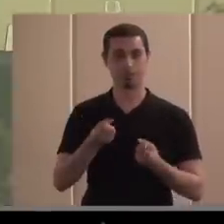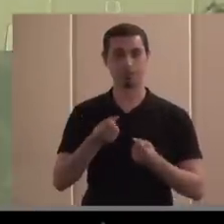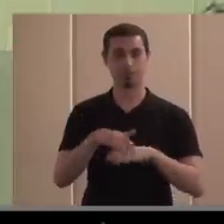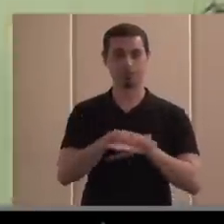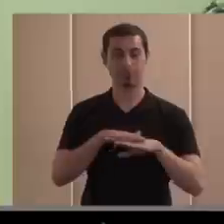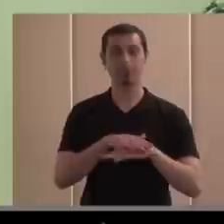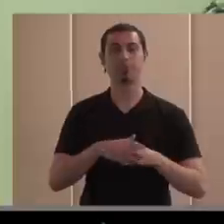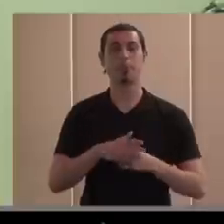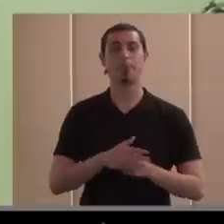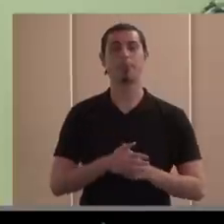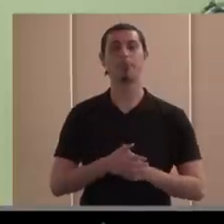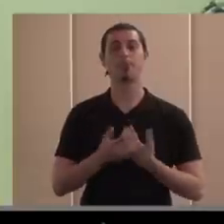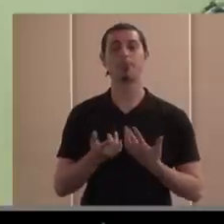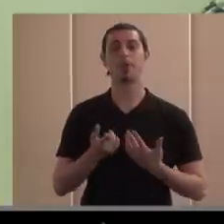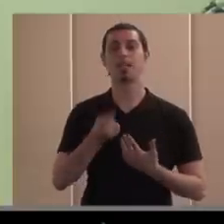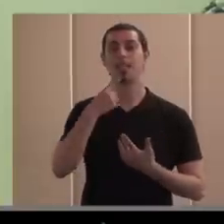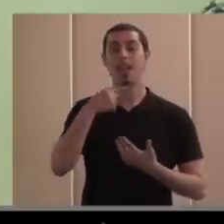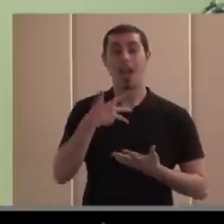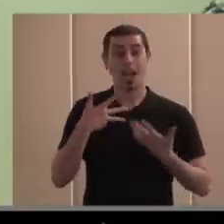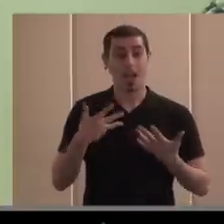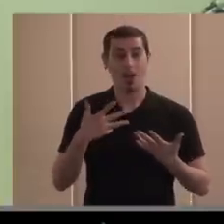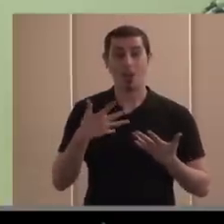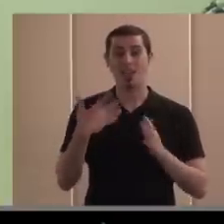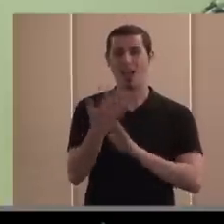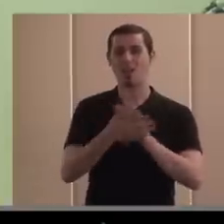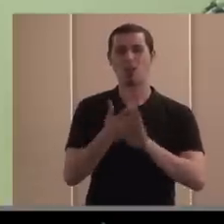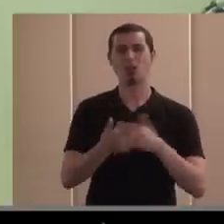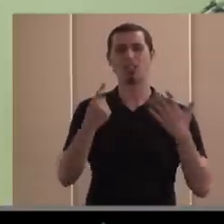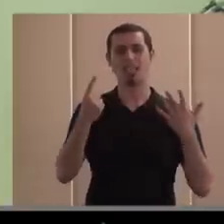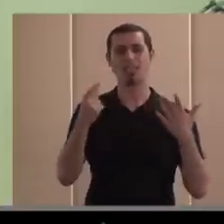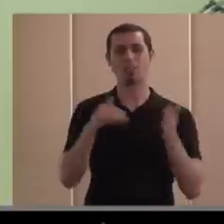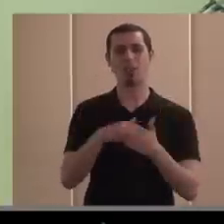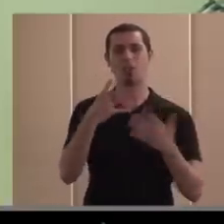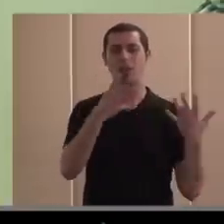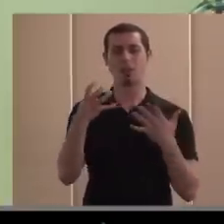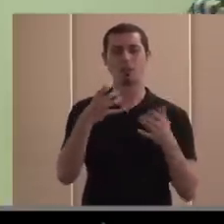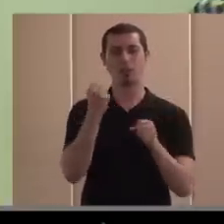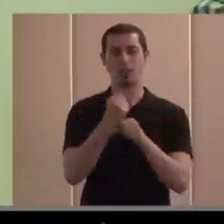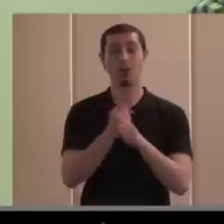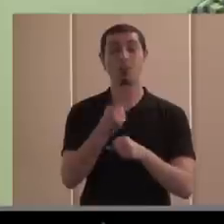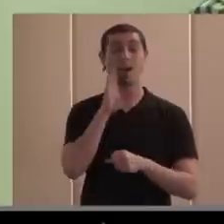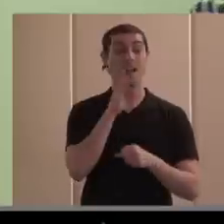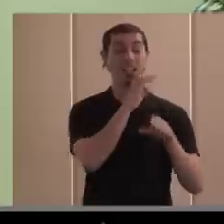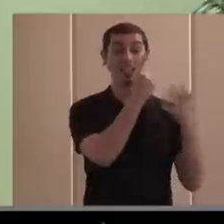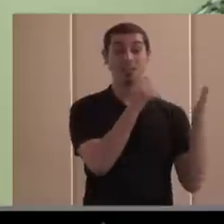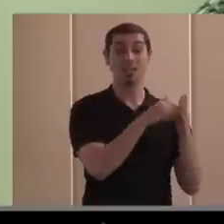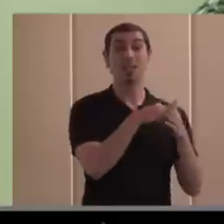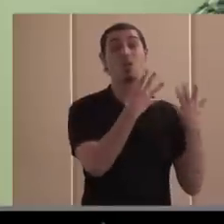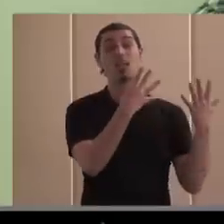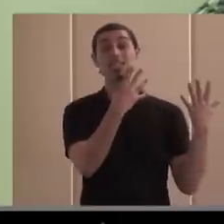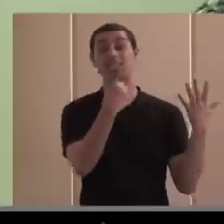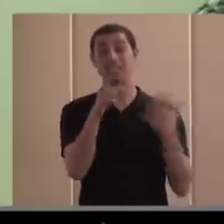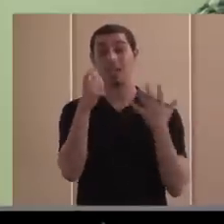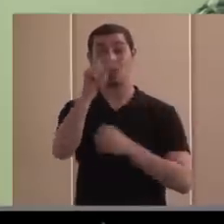y en el grupo empresarial pues a día de hoy pues estamos hablando de más de 16.900 trabajadores de los que el 71% son personas con discapacidad y